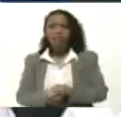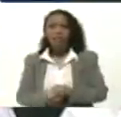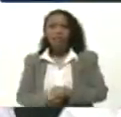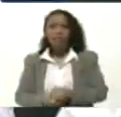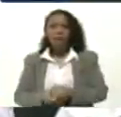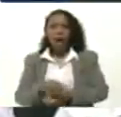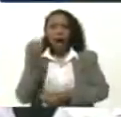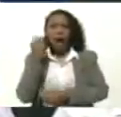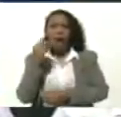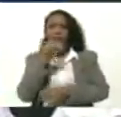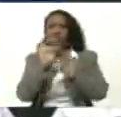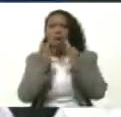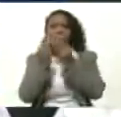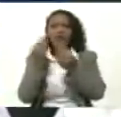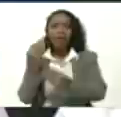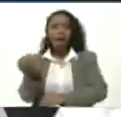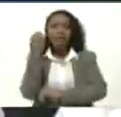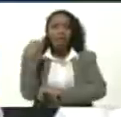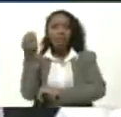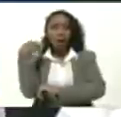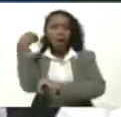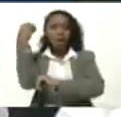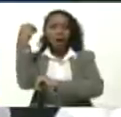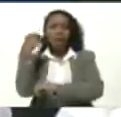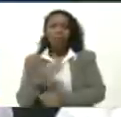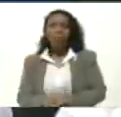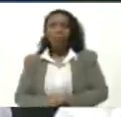Familia Siciliana Tu papá